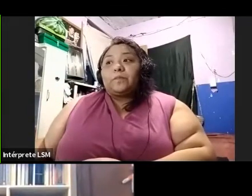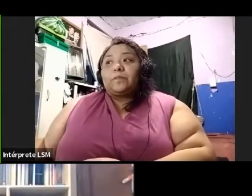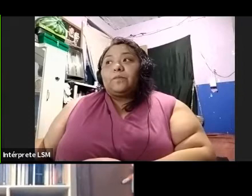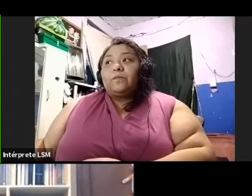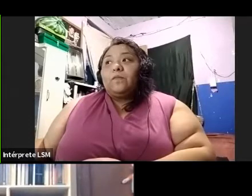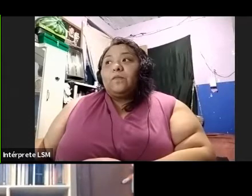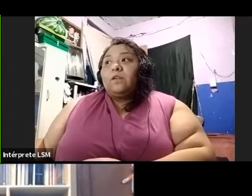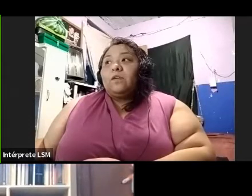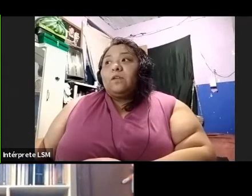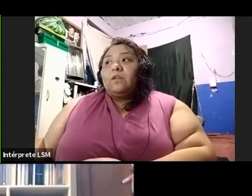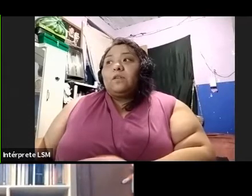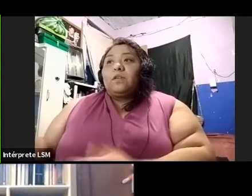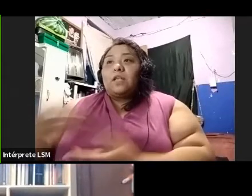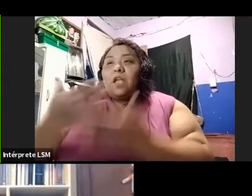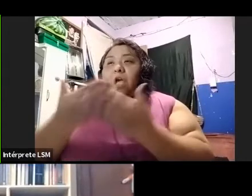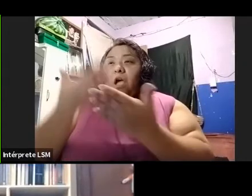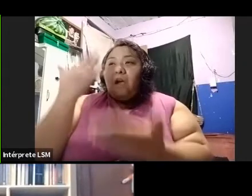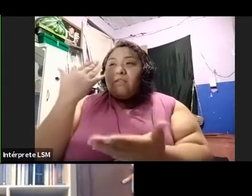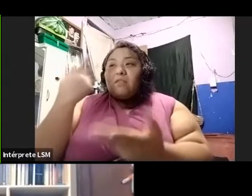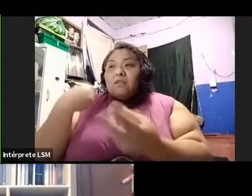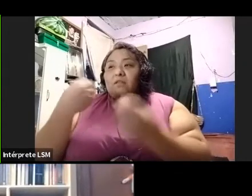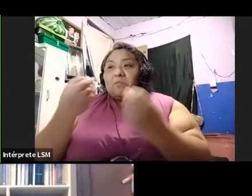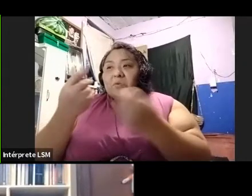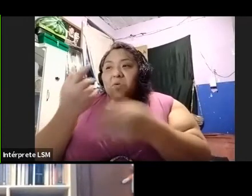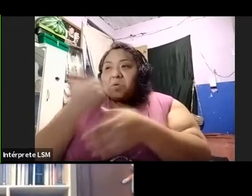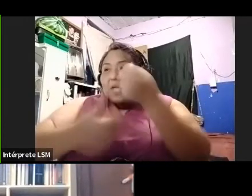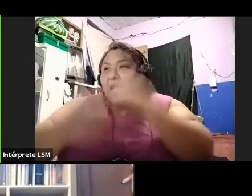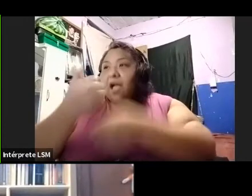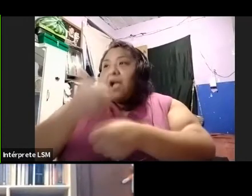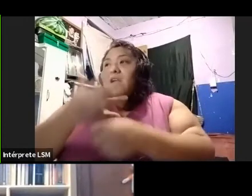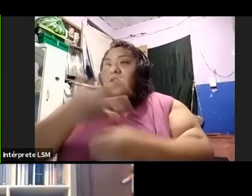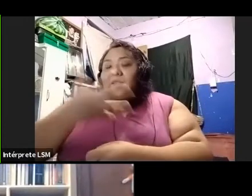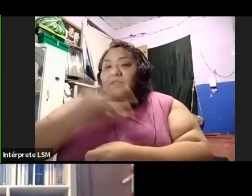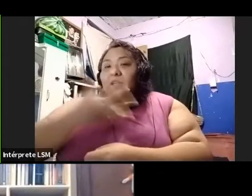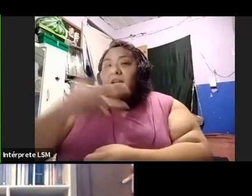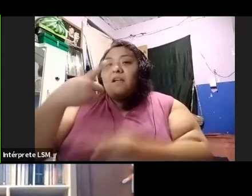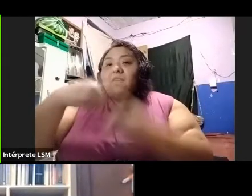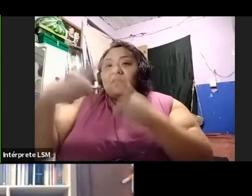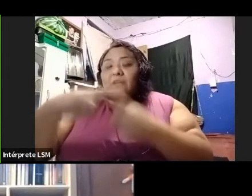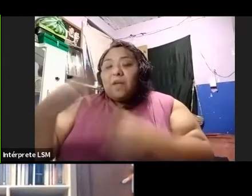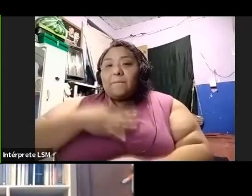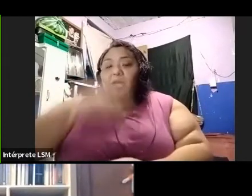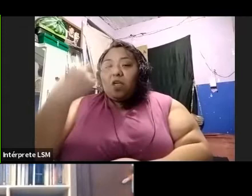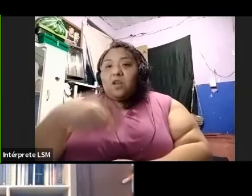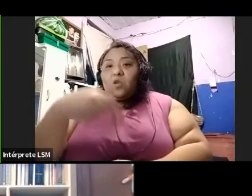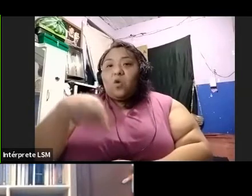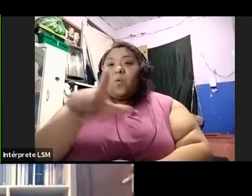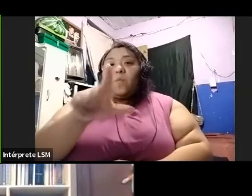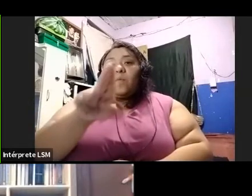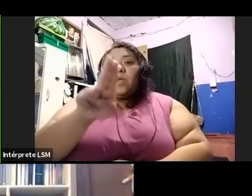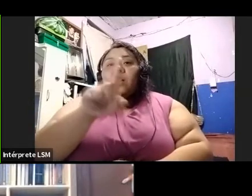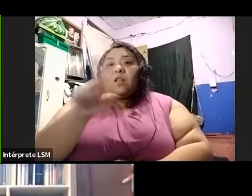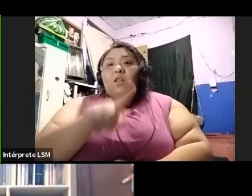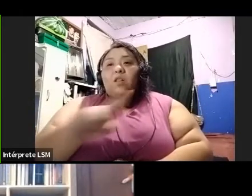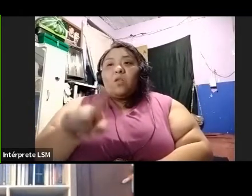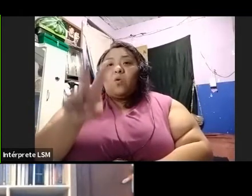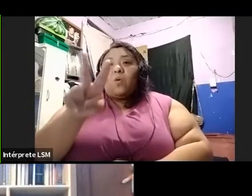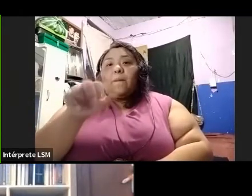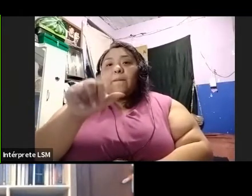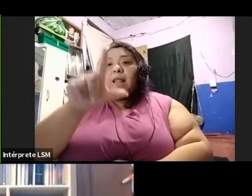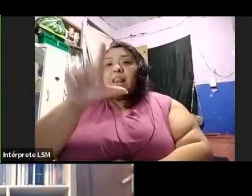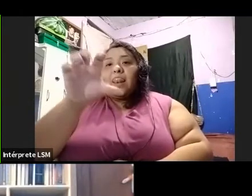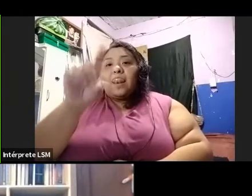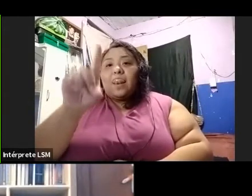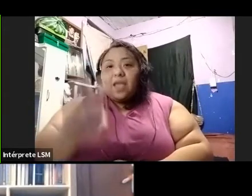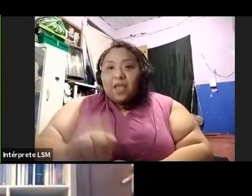Les voy a hablar un poquito de mí rápidamente, pues, soy Luz Valdez, tengo 53 años, soy sagitario,